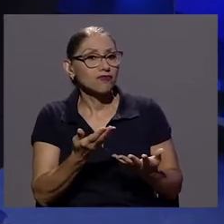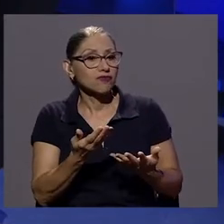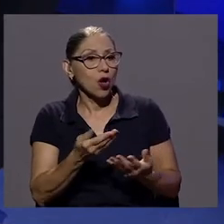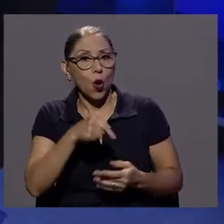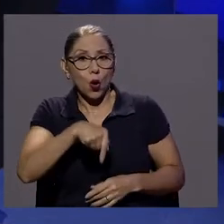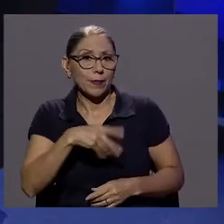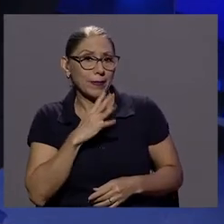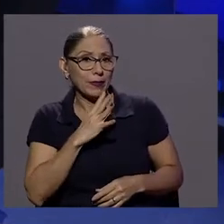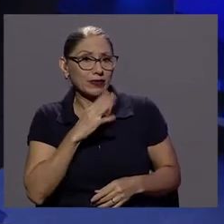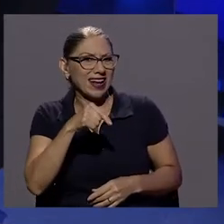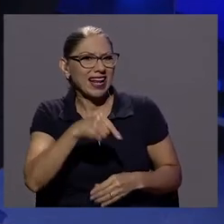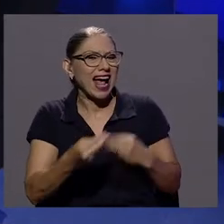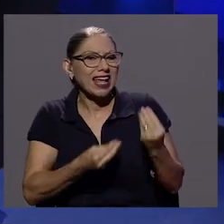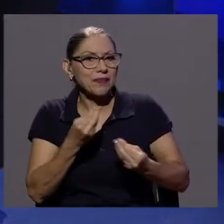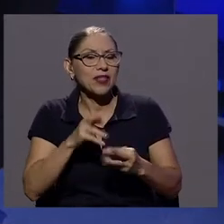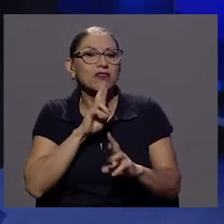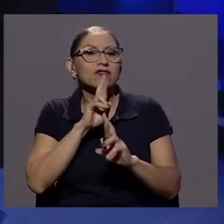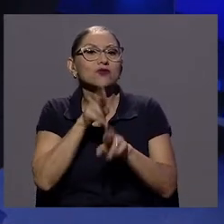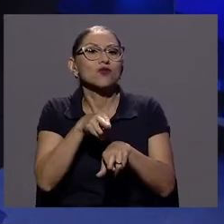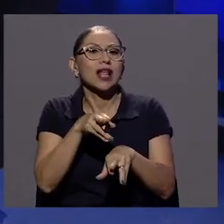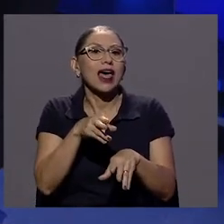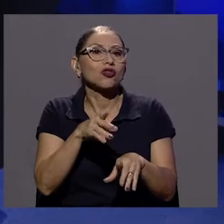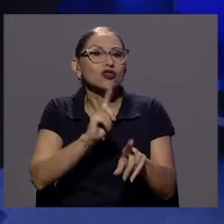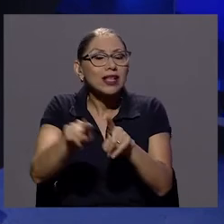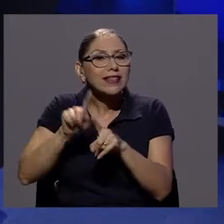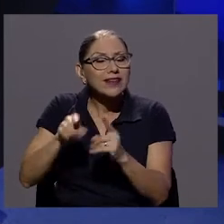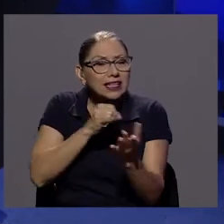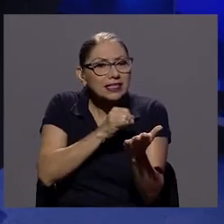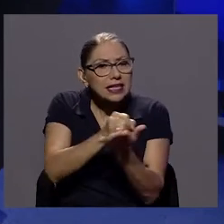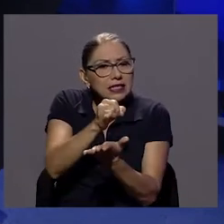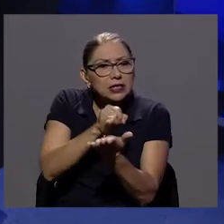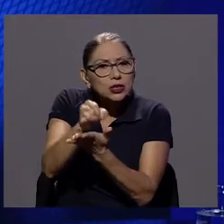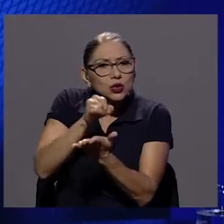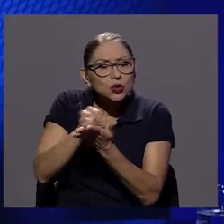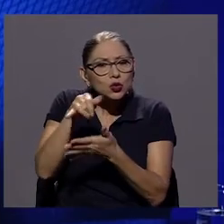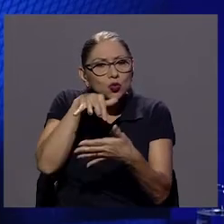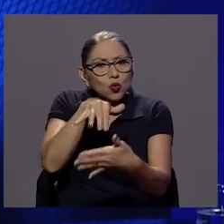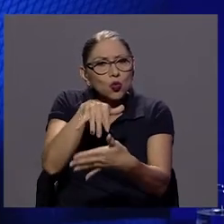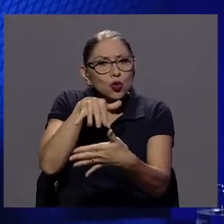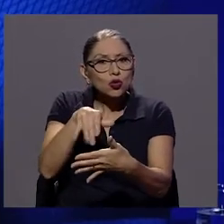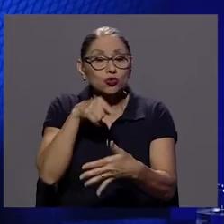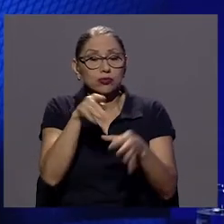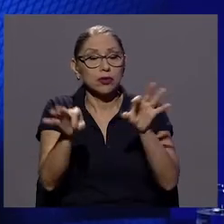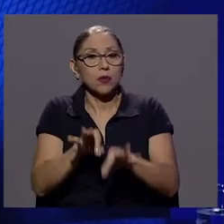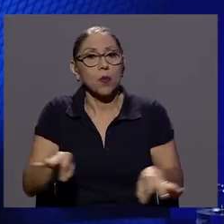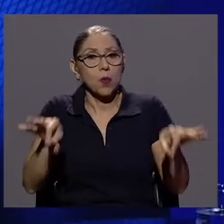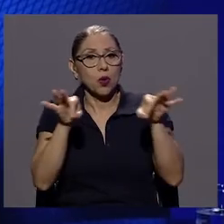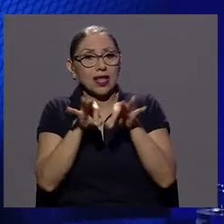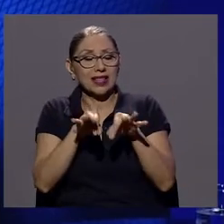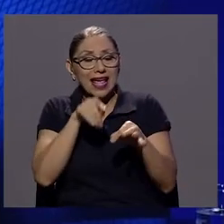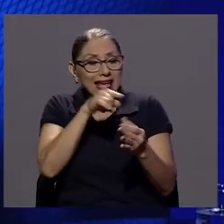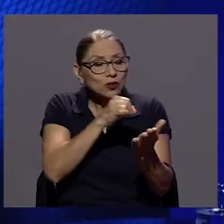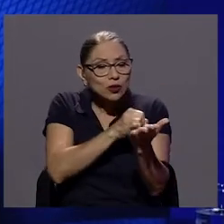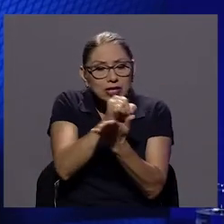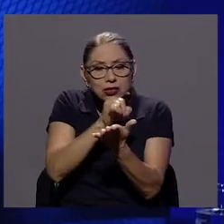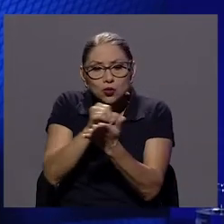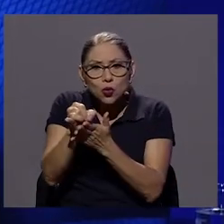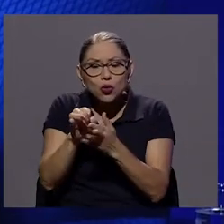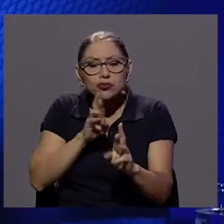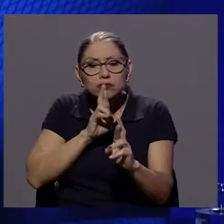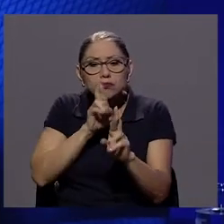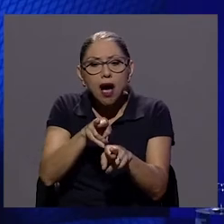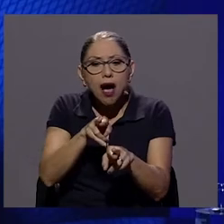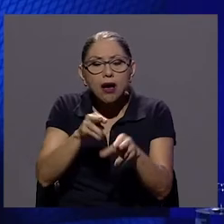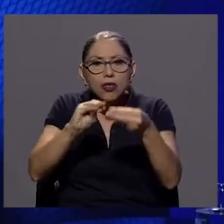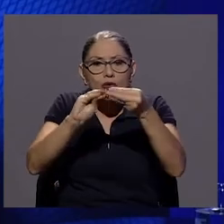de lo que vamos a tratar hoy en este programa, que son los resultados de estudios. Qué importante es, porque estos estudios con números